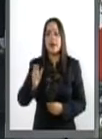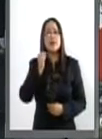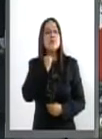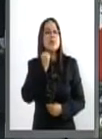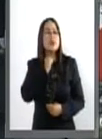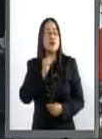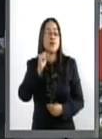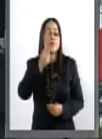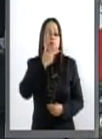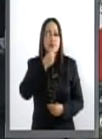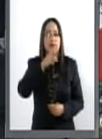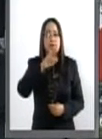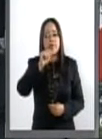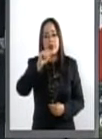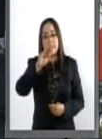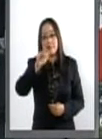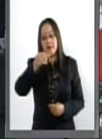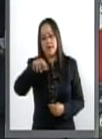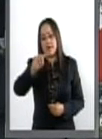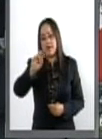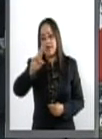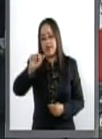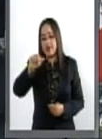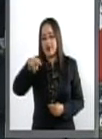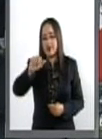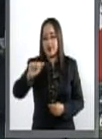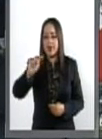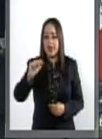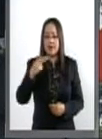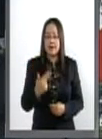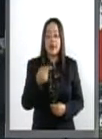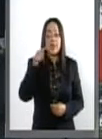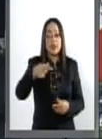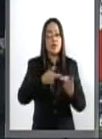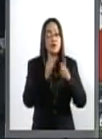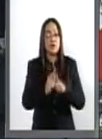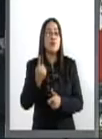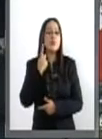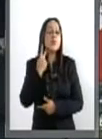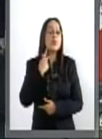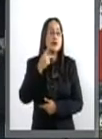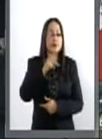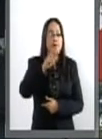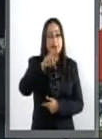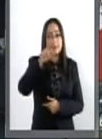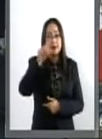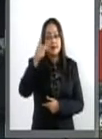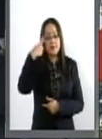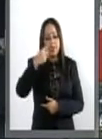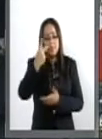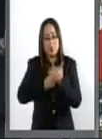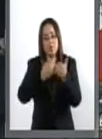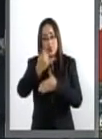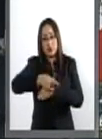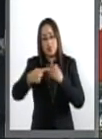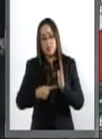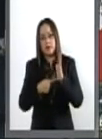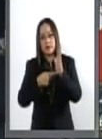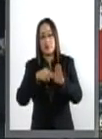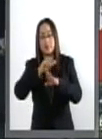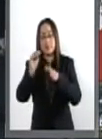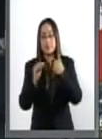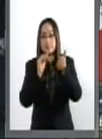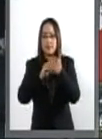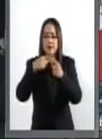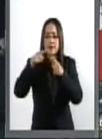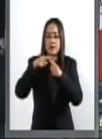Rabindranath Salazar Solorio del Grupo Parlamentario del Partido de la Revolución Democrática para presentar un proyecto de decreto por el que se reforman y adicionan